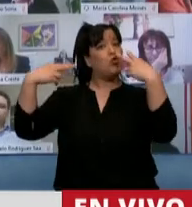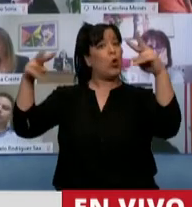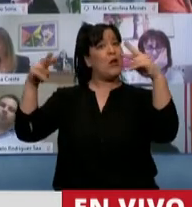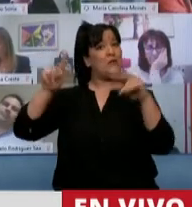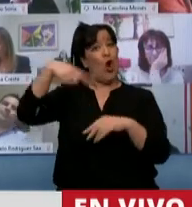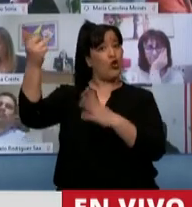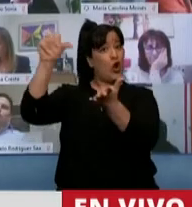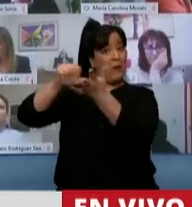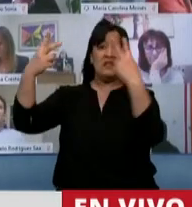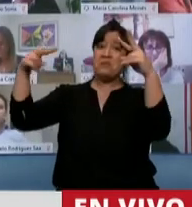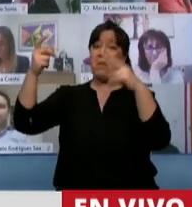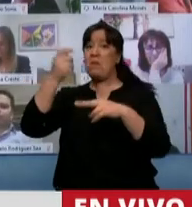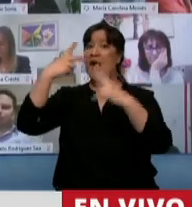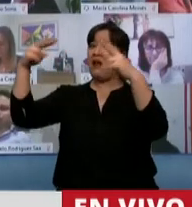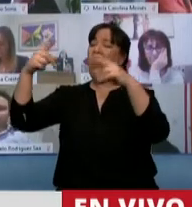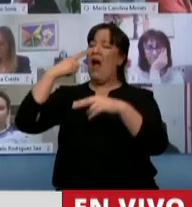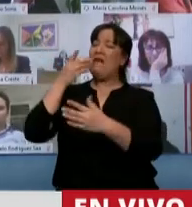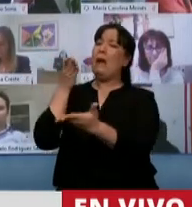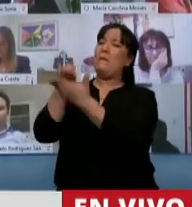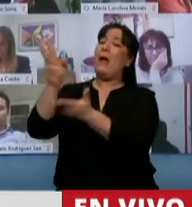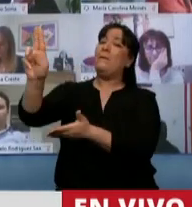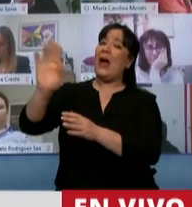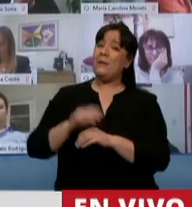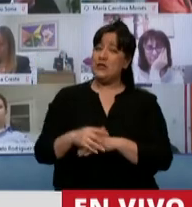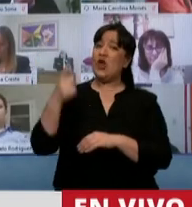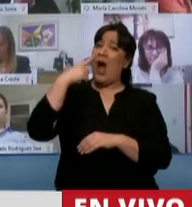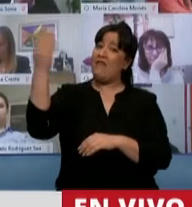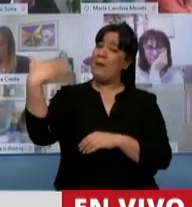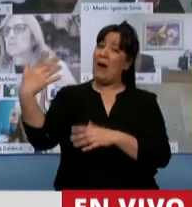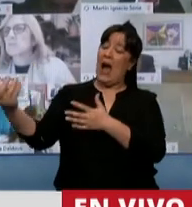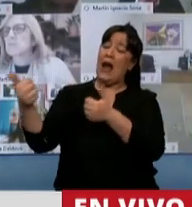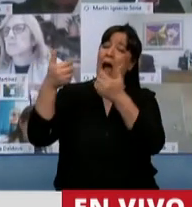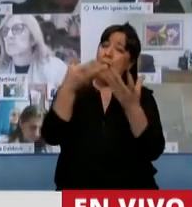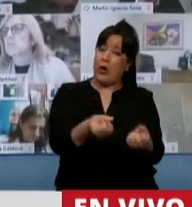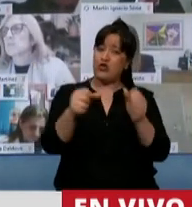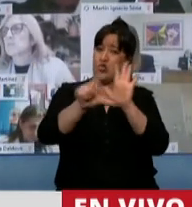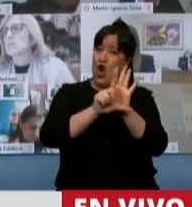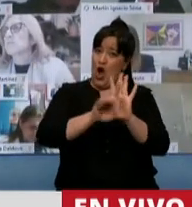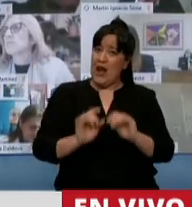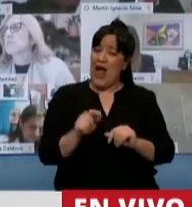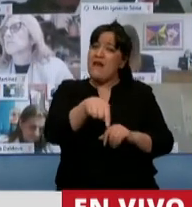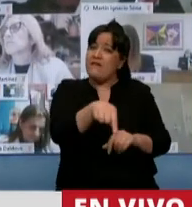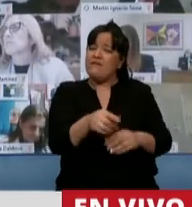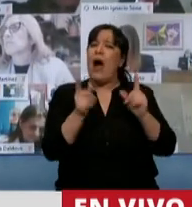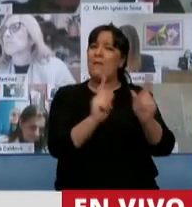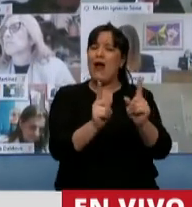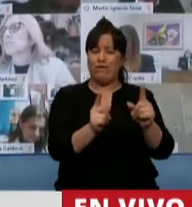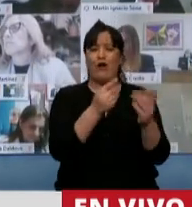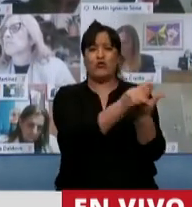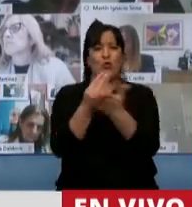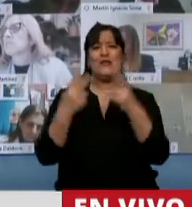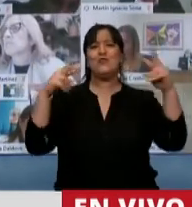un país extranjero, a ver que le pidan permiso para que nos acompañen votando la ley que vamos a sostener los puestos del turismo